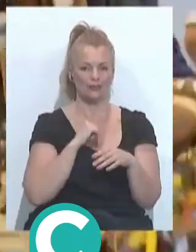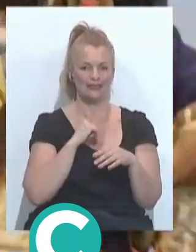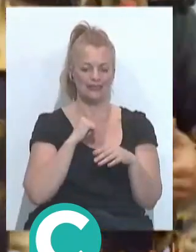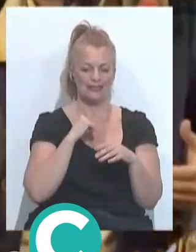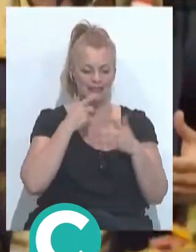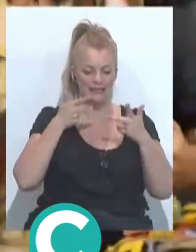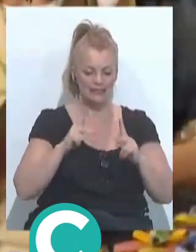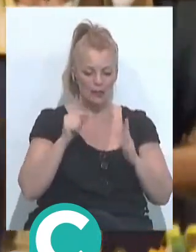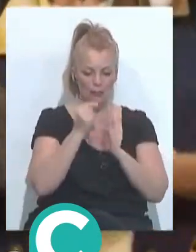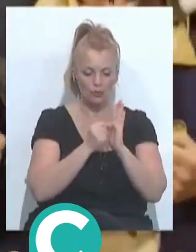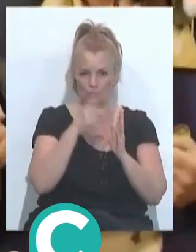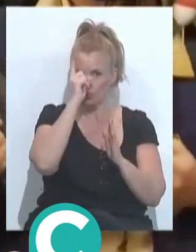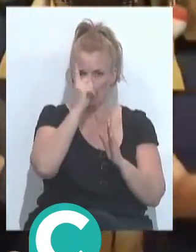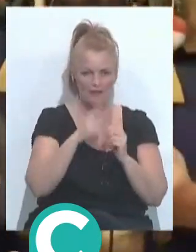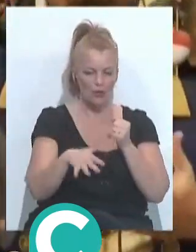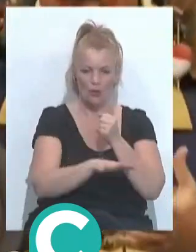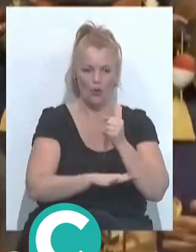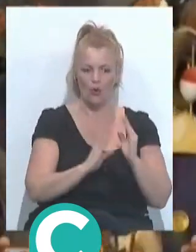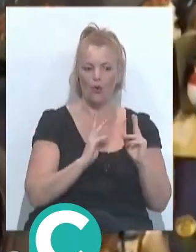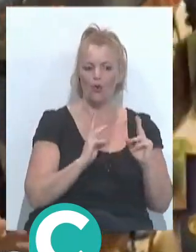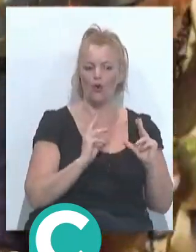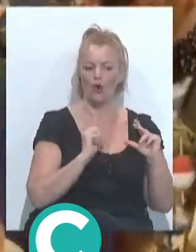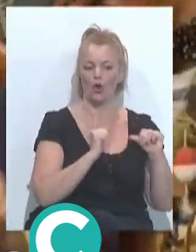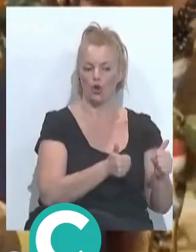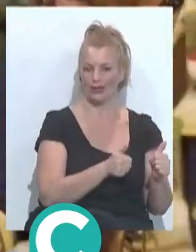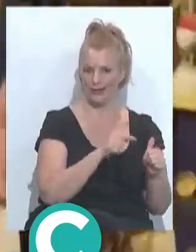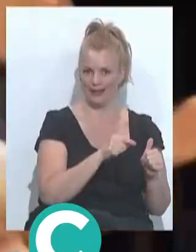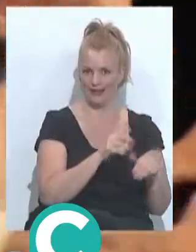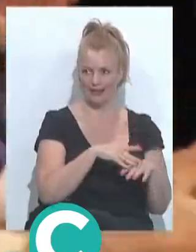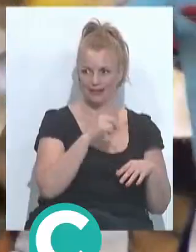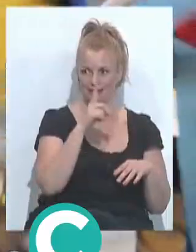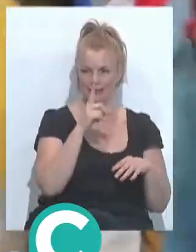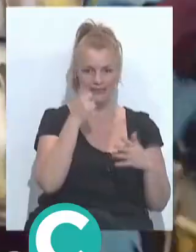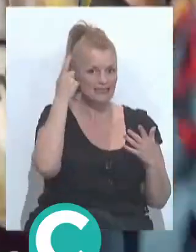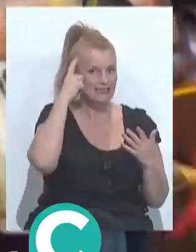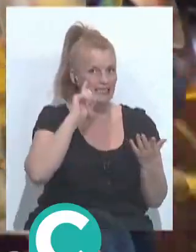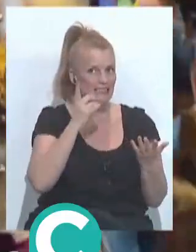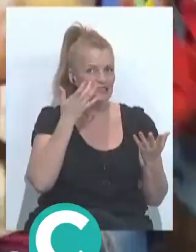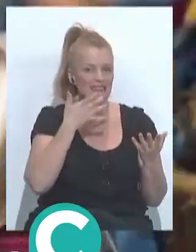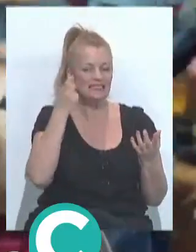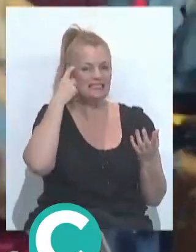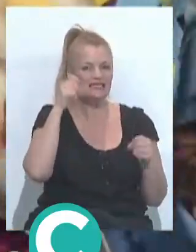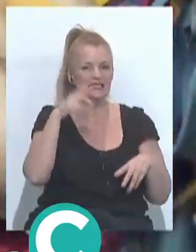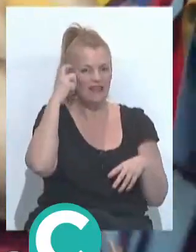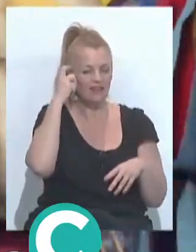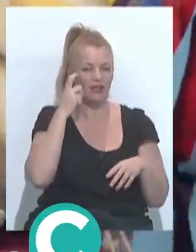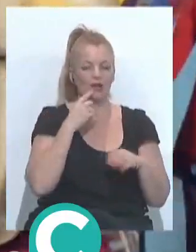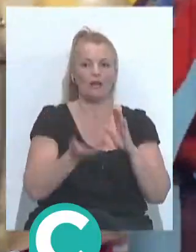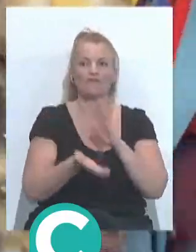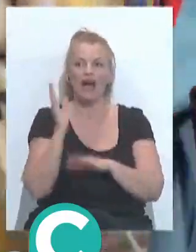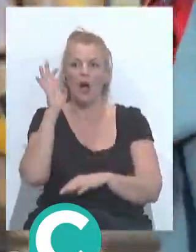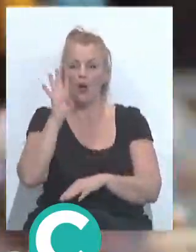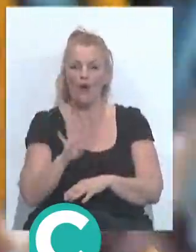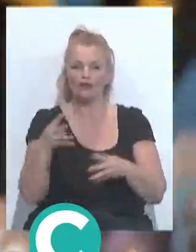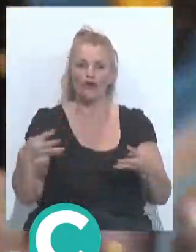te sientas a puntuar, tú no sabes cuál va a ser el corte. Es decir, que tú estás puntuando en la ocupación sin saber decir tú la quiero que entre en cuartos o no.